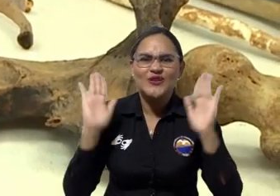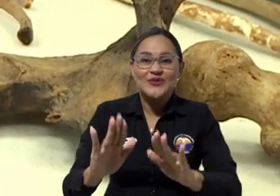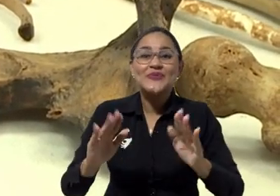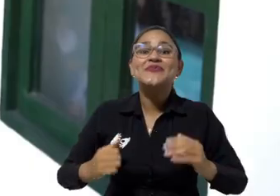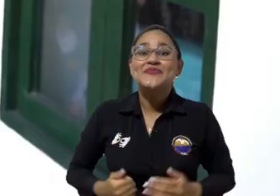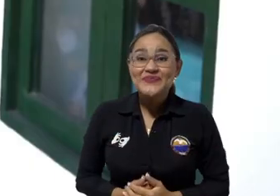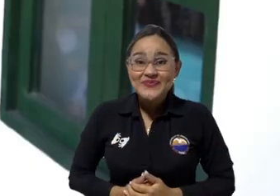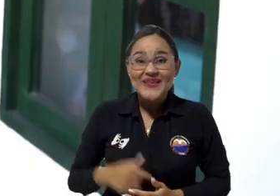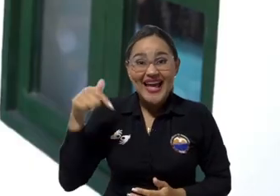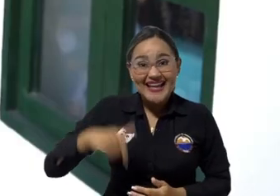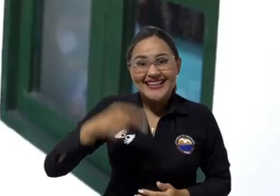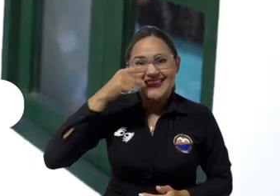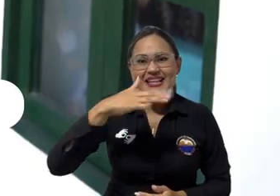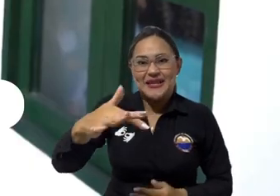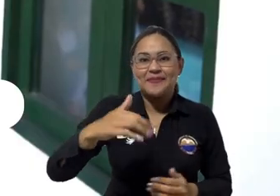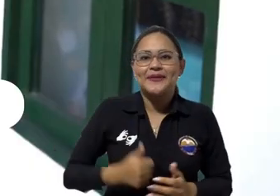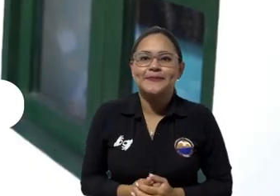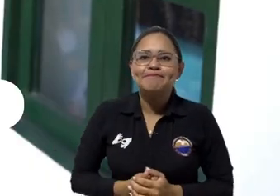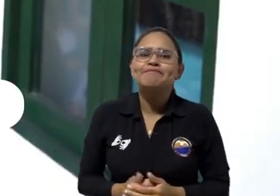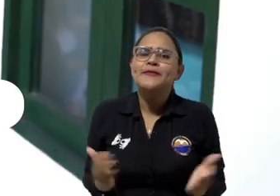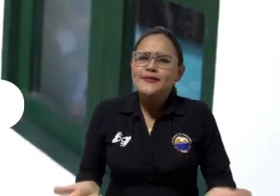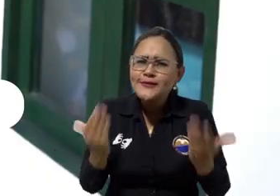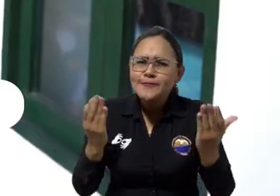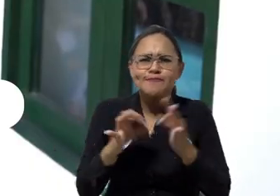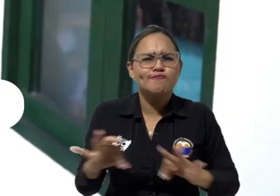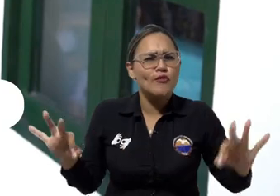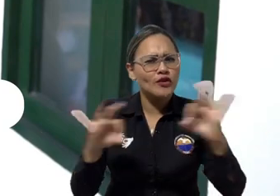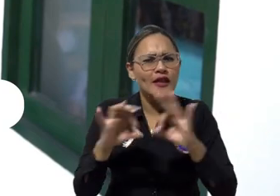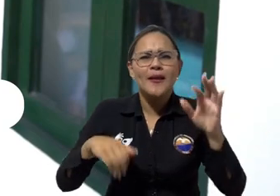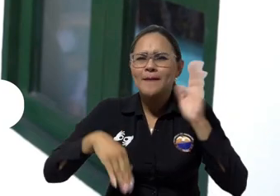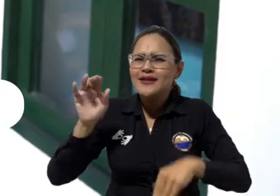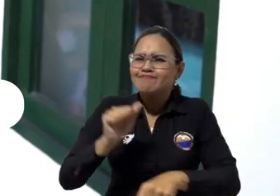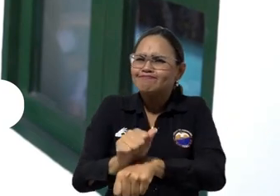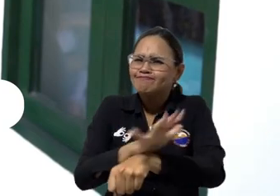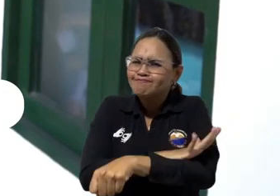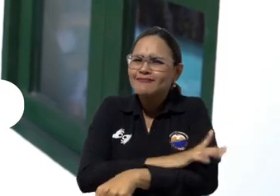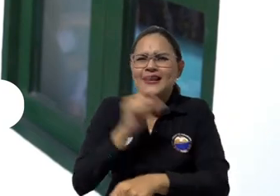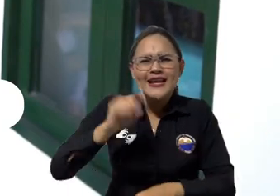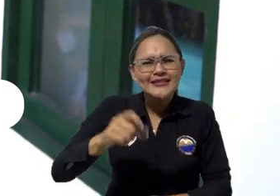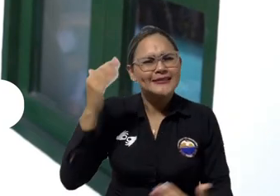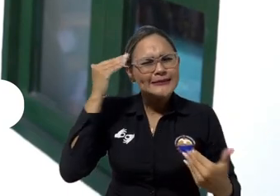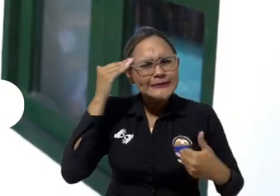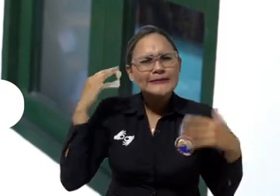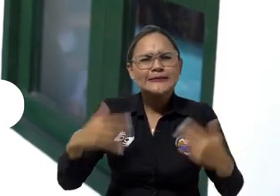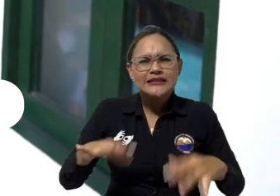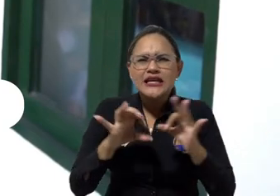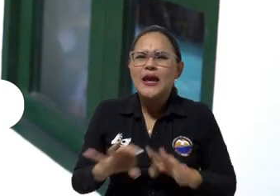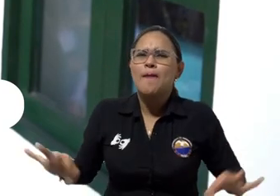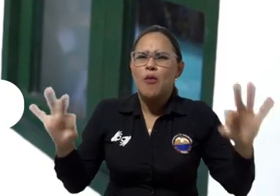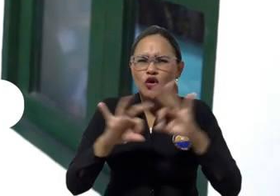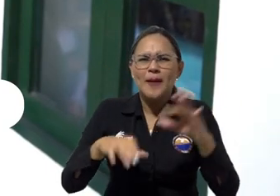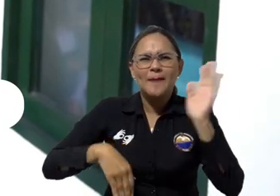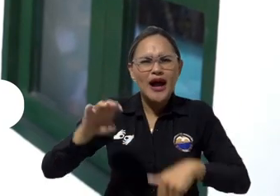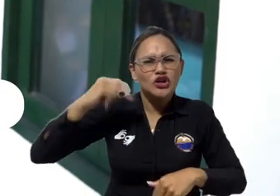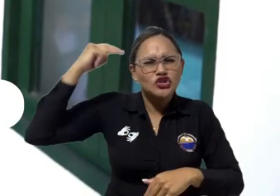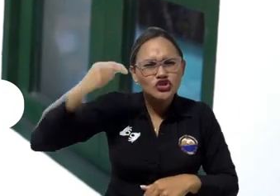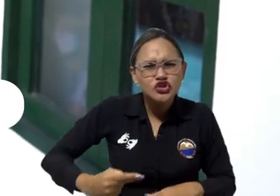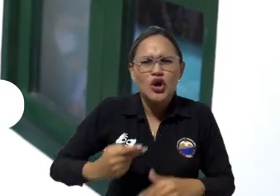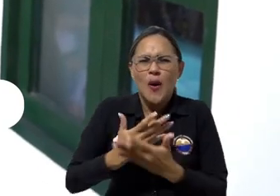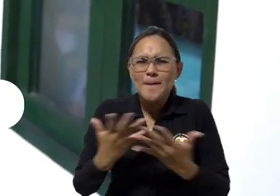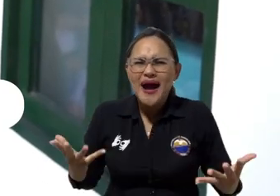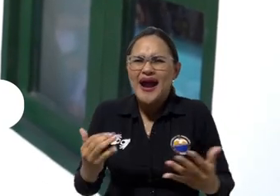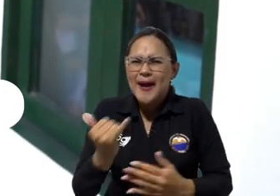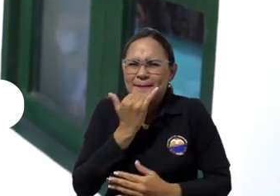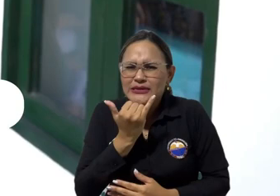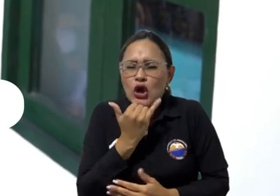pertinente, sensibilizarnos nuevamente de la importancia que constituye la etnografía, ponernos al tanto otra vez con